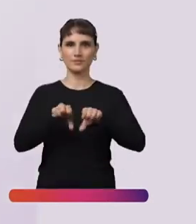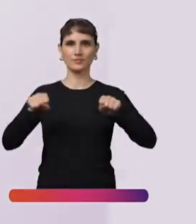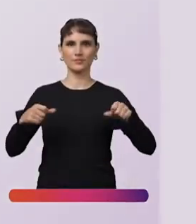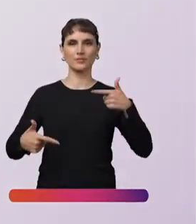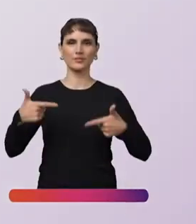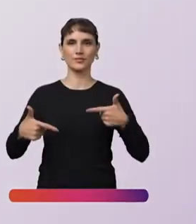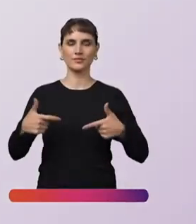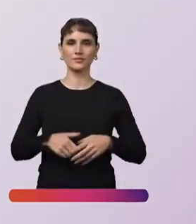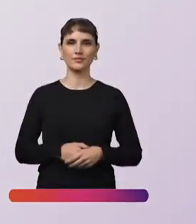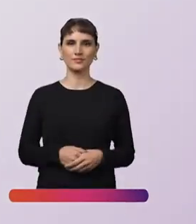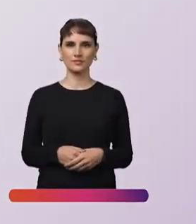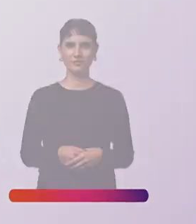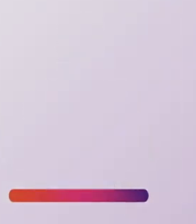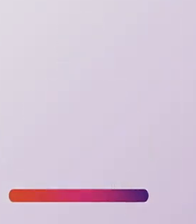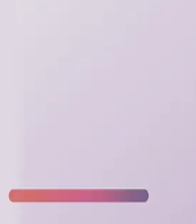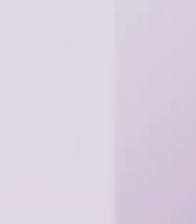Pactos Políticos